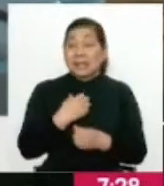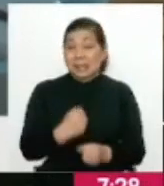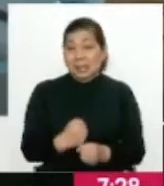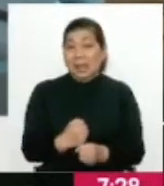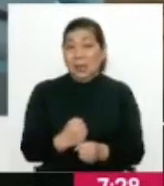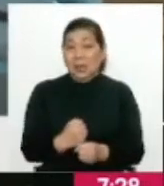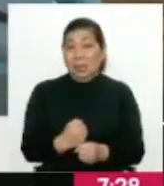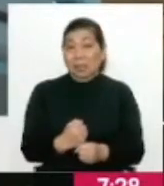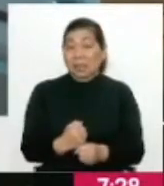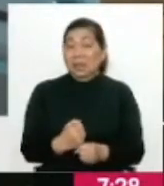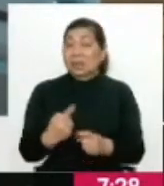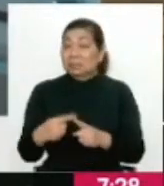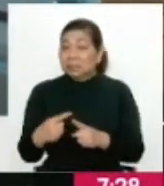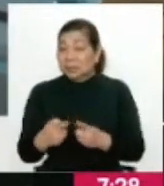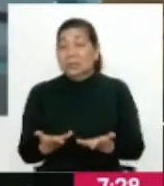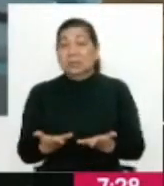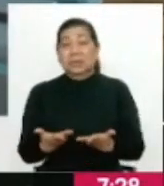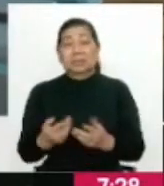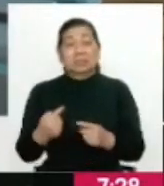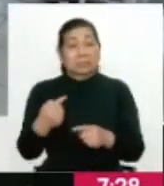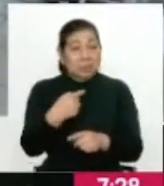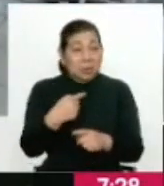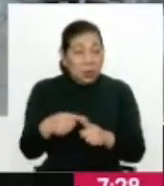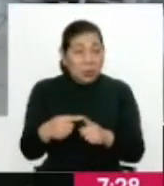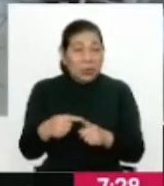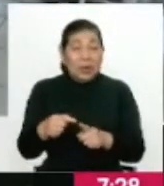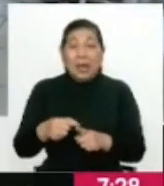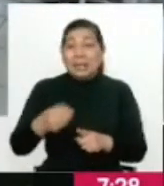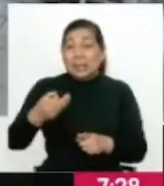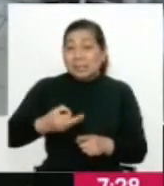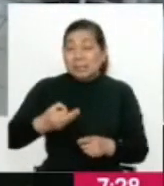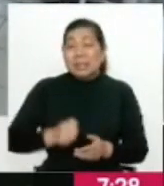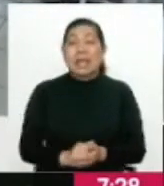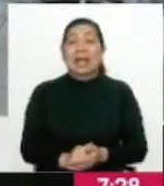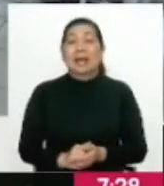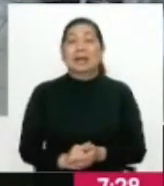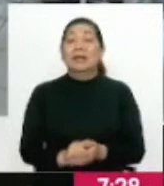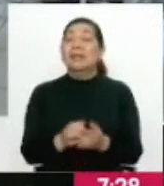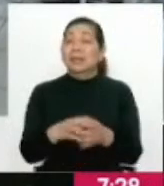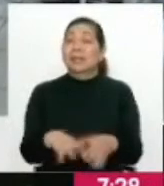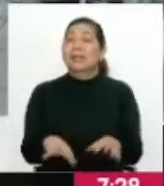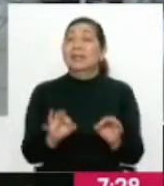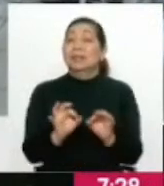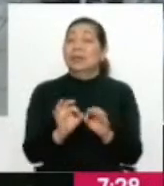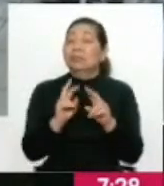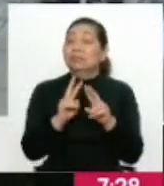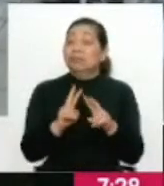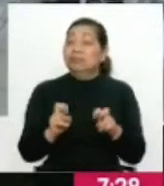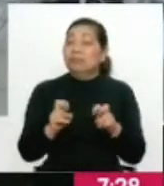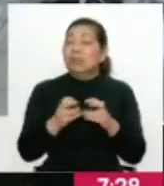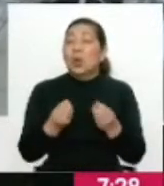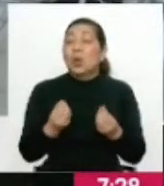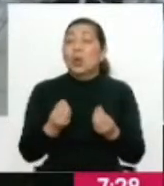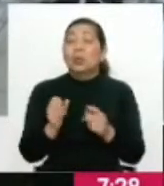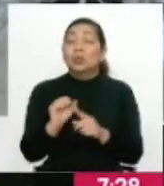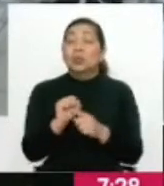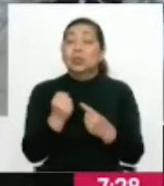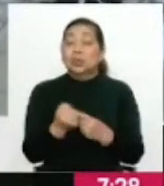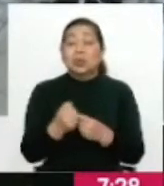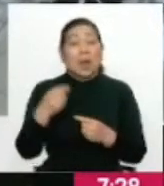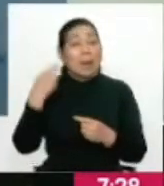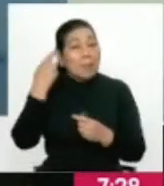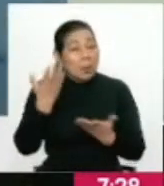diferencia de la epidemiología, la infectología y otras especialidades, es importante analizar los condicionantes sociales,